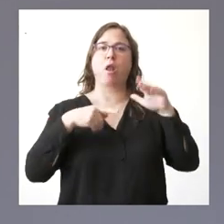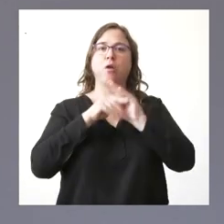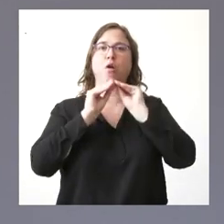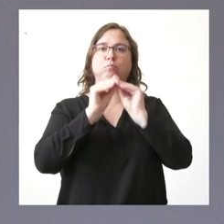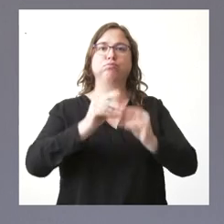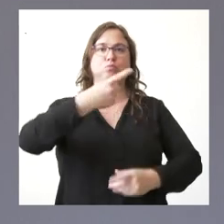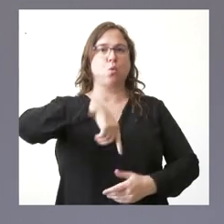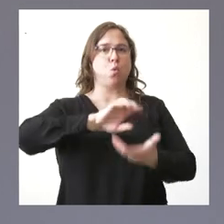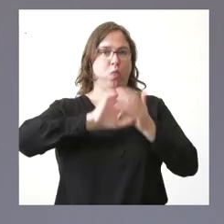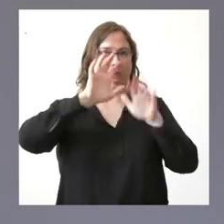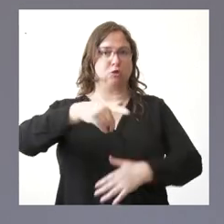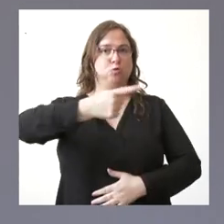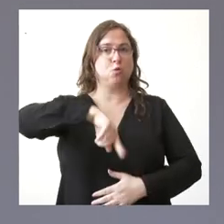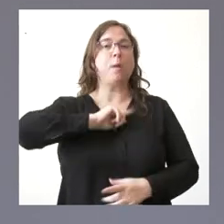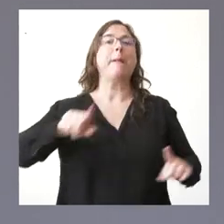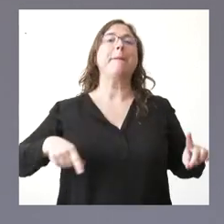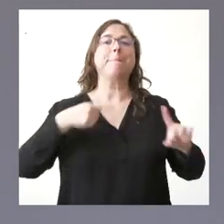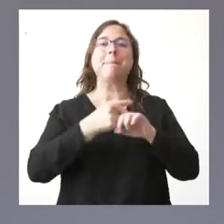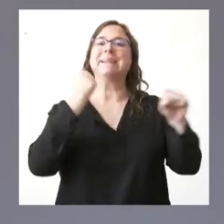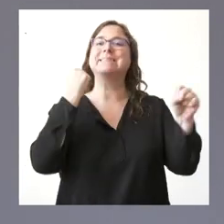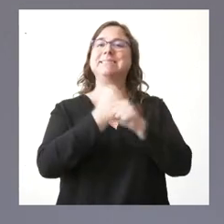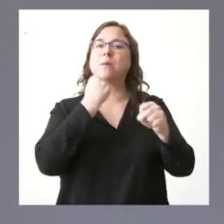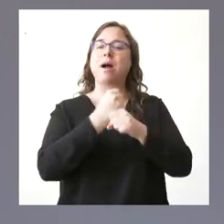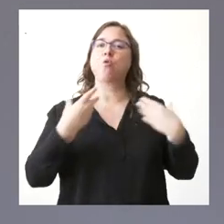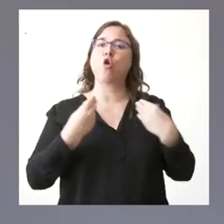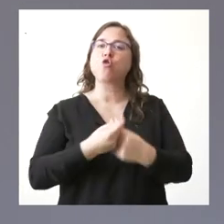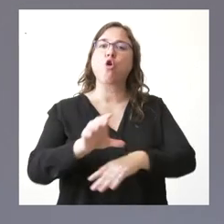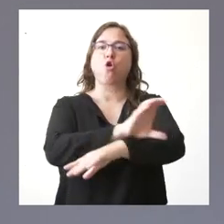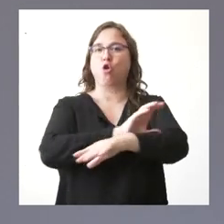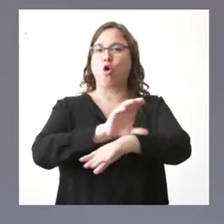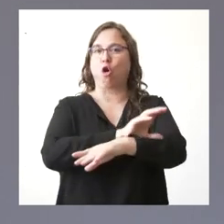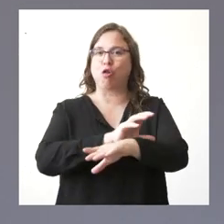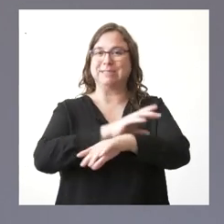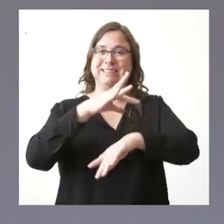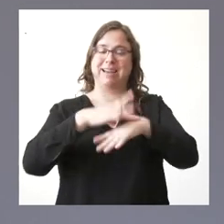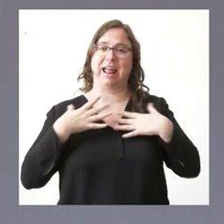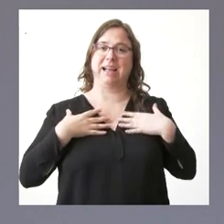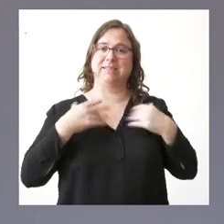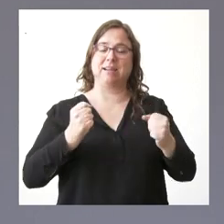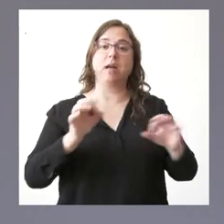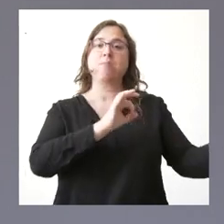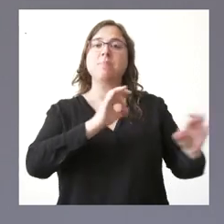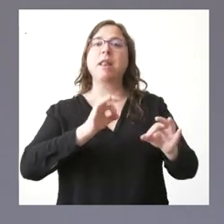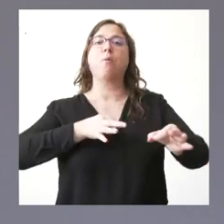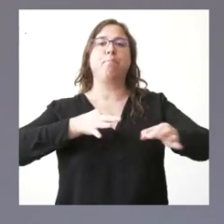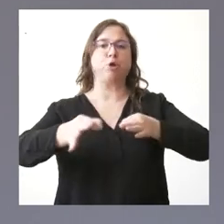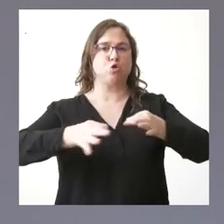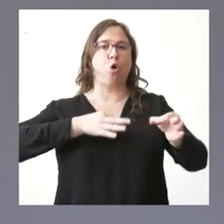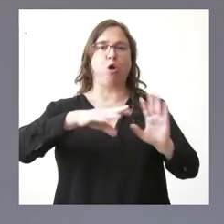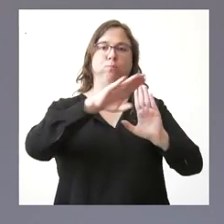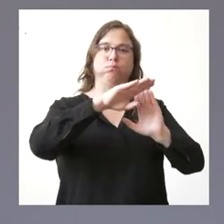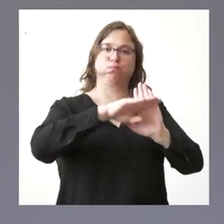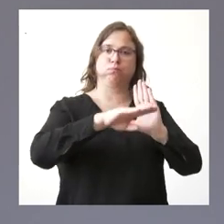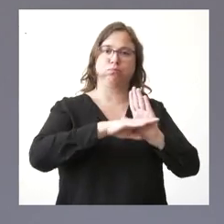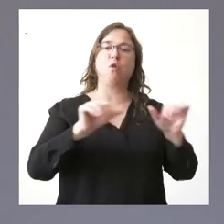y se está trabajando con la Consejería de Sanidad de manera que se puedan establecer unos protocolos para solicitar a